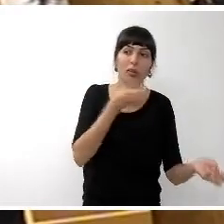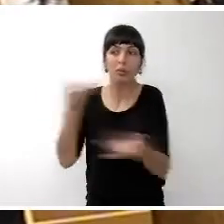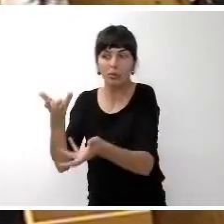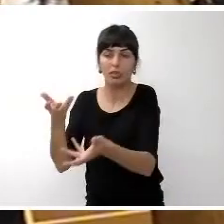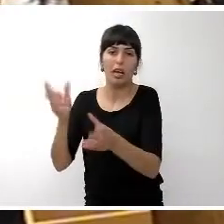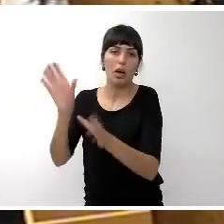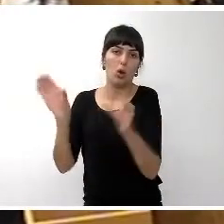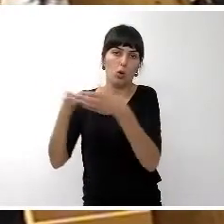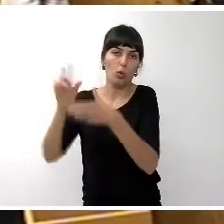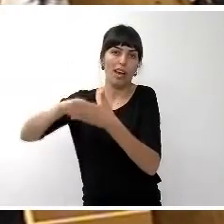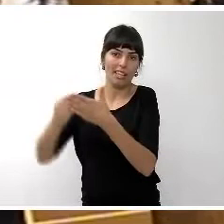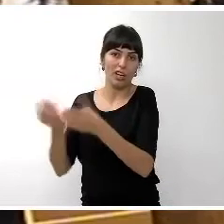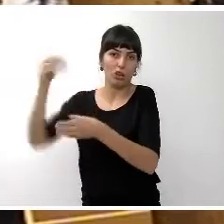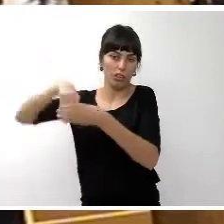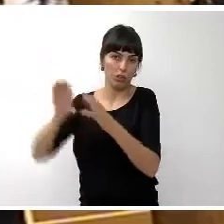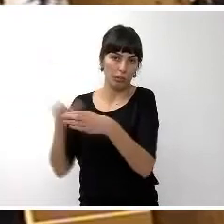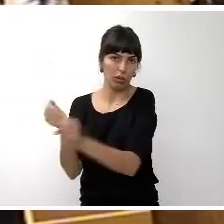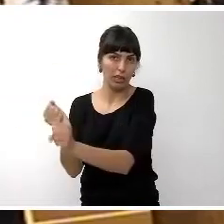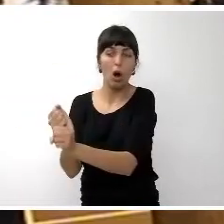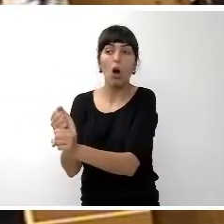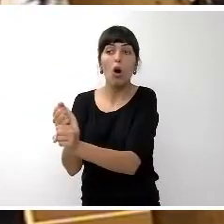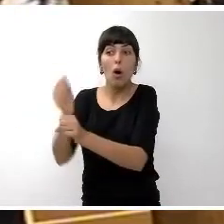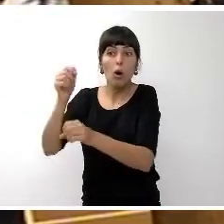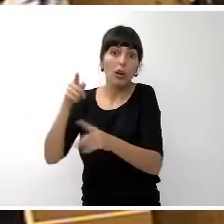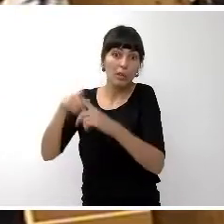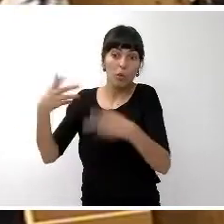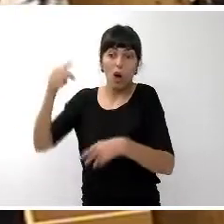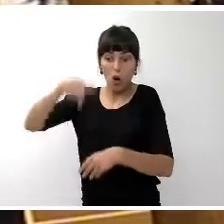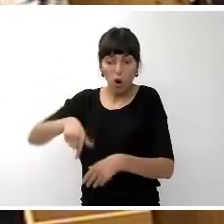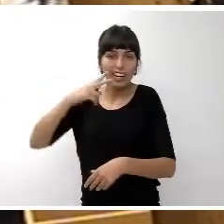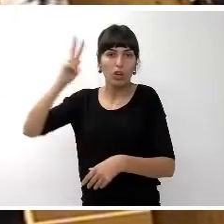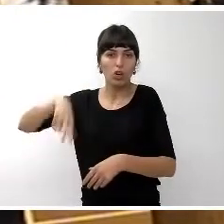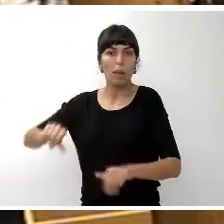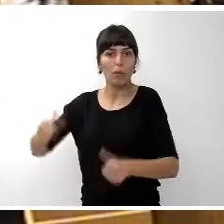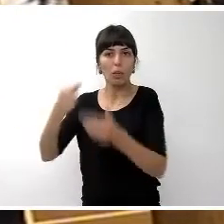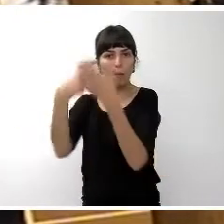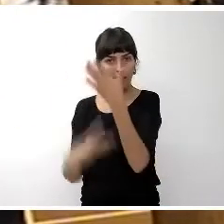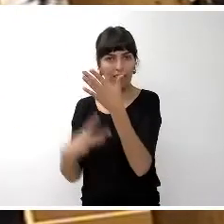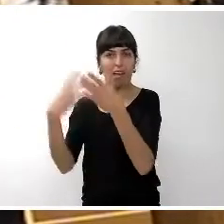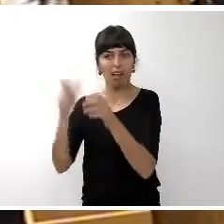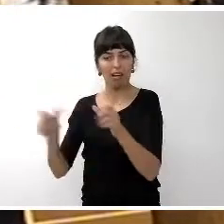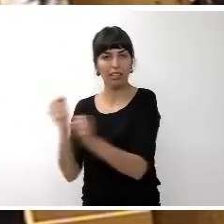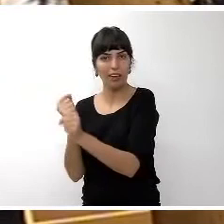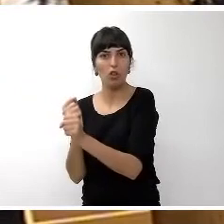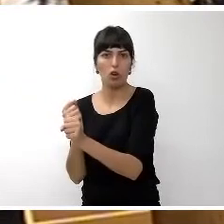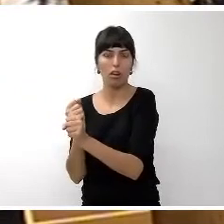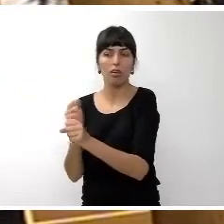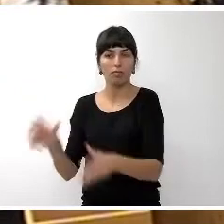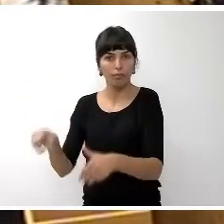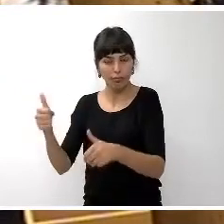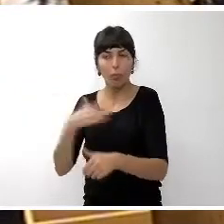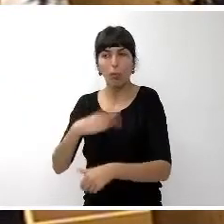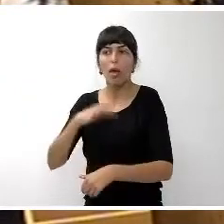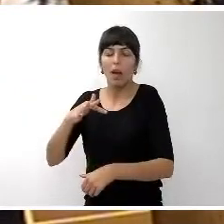ese equipo para que hoy se produzca la aprobación de todas estas plantillas y además en un ambiente de cordialidad con